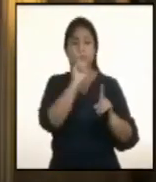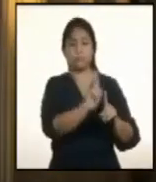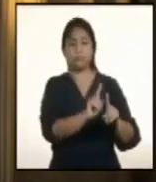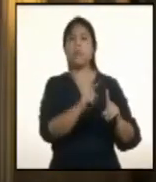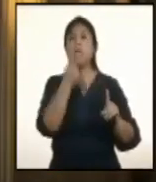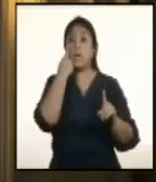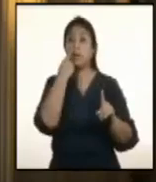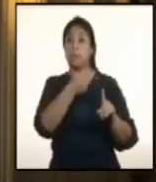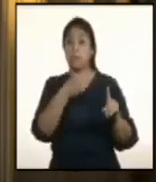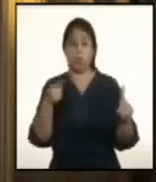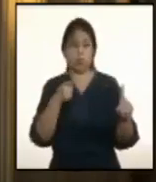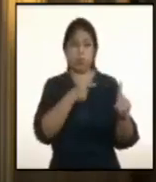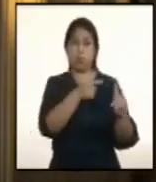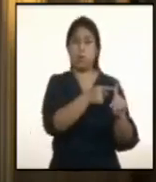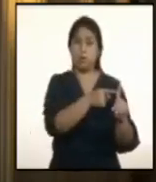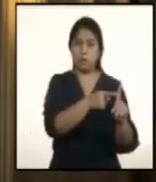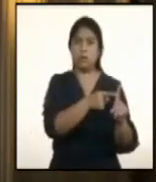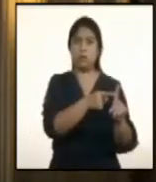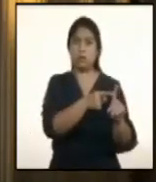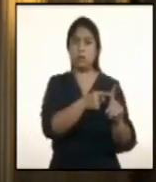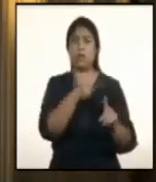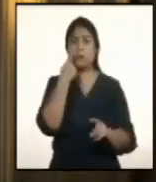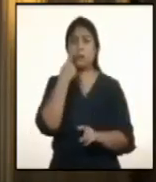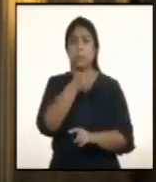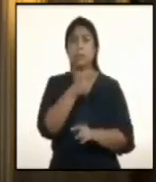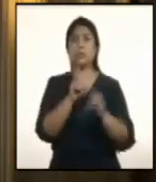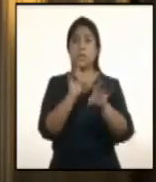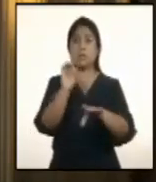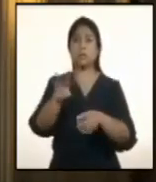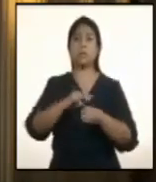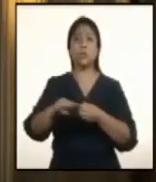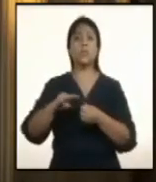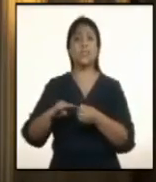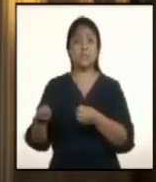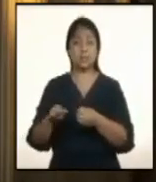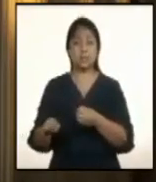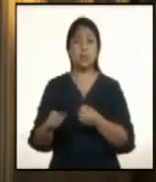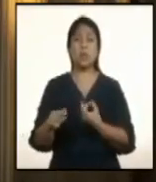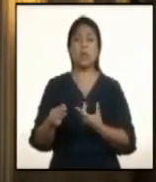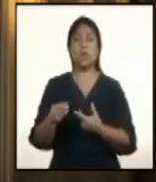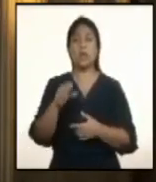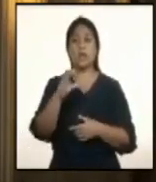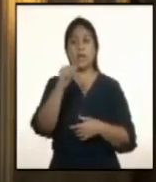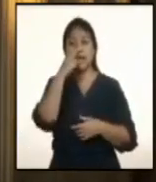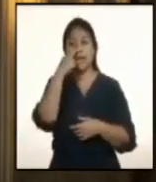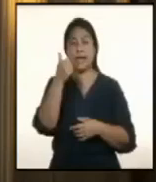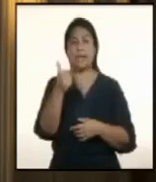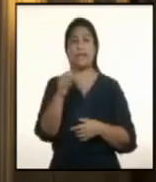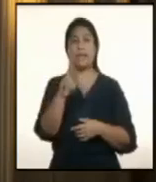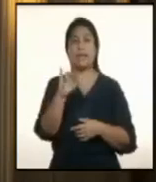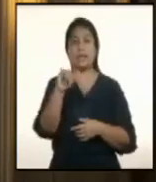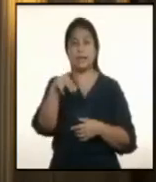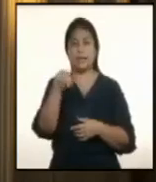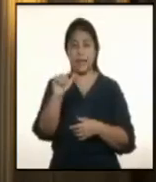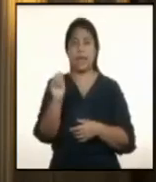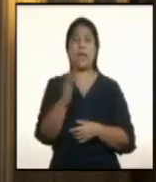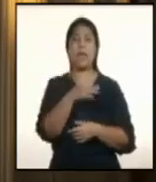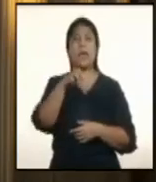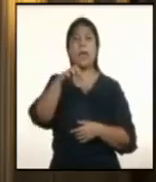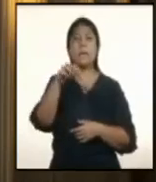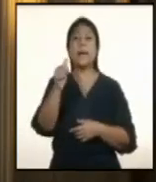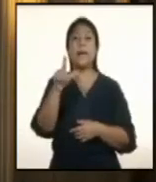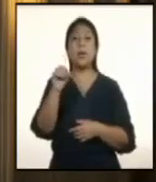en algunos casos, como algunos municipios, incluso Santa Catarina allá en Palopó, en Sololá,